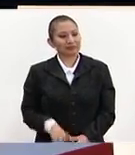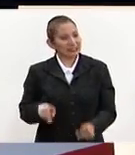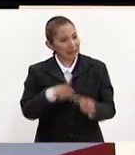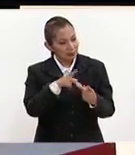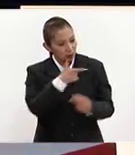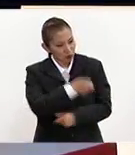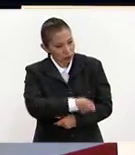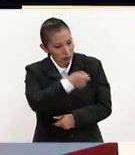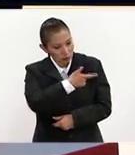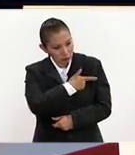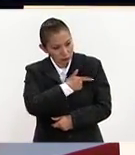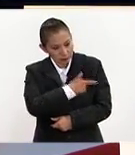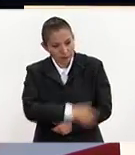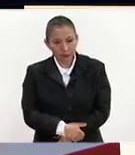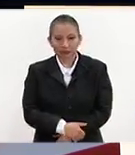Perfecto, un saludo, que estén muy bien. Hasta luego.